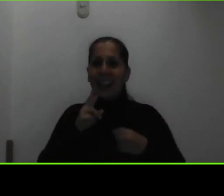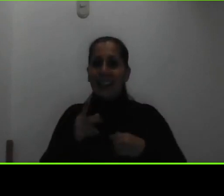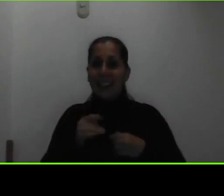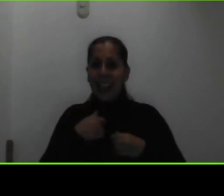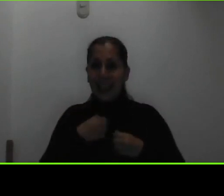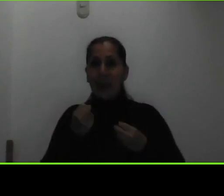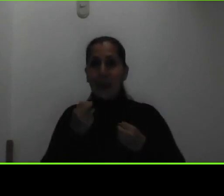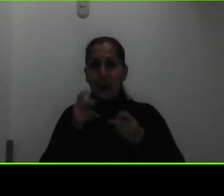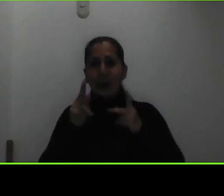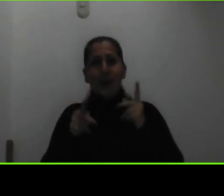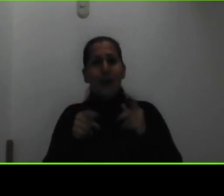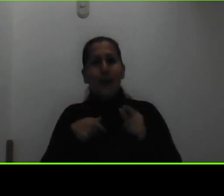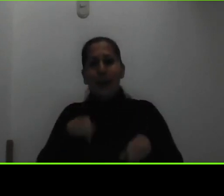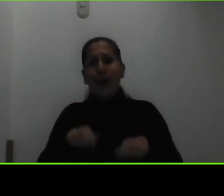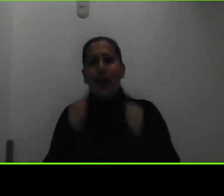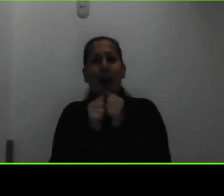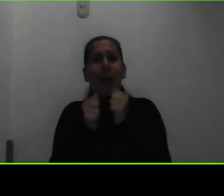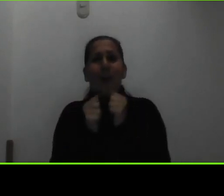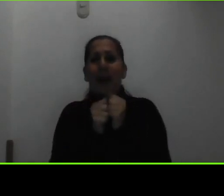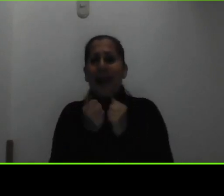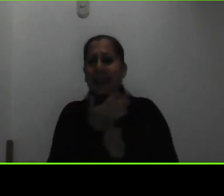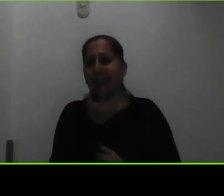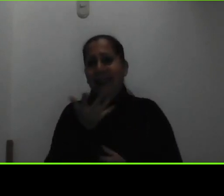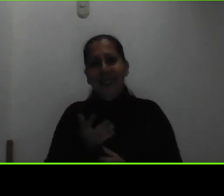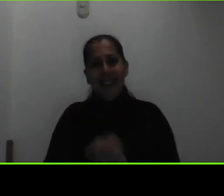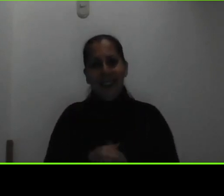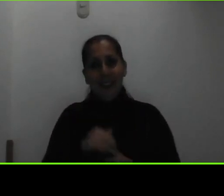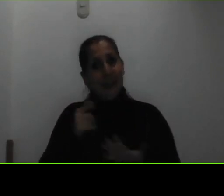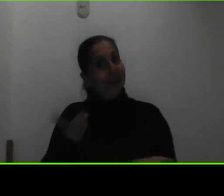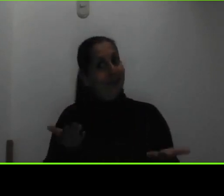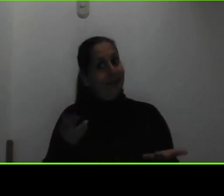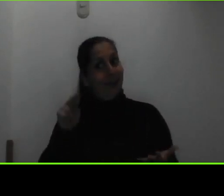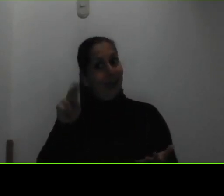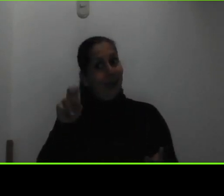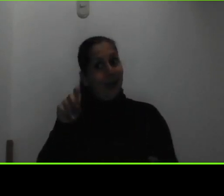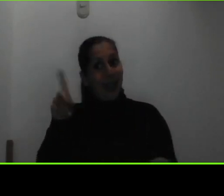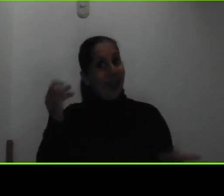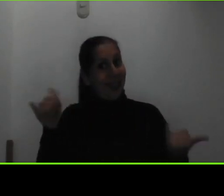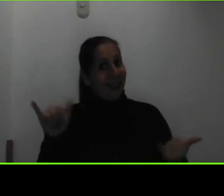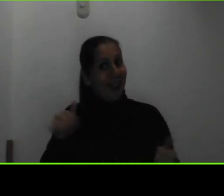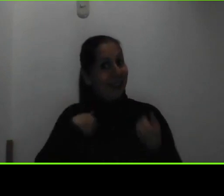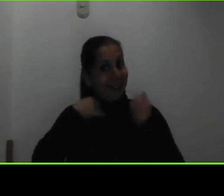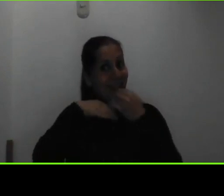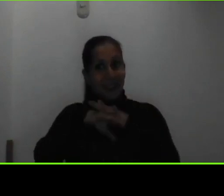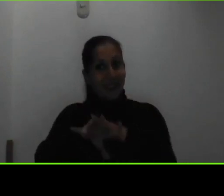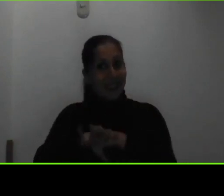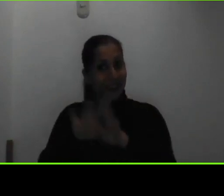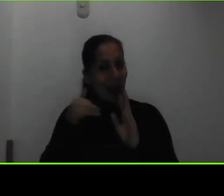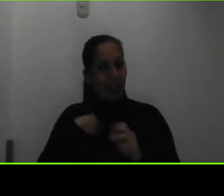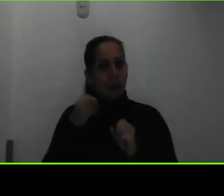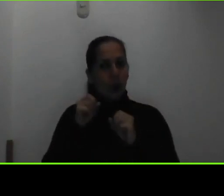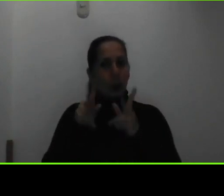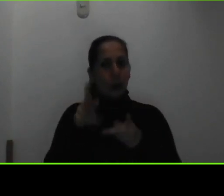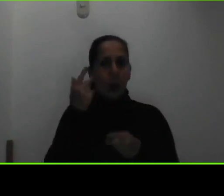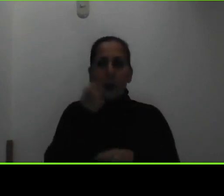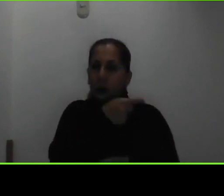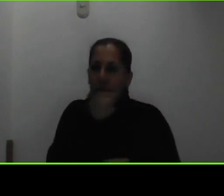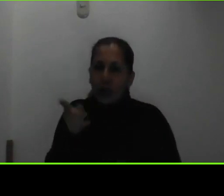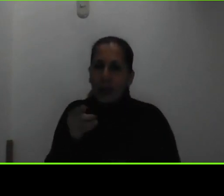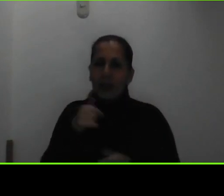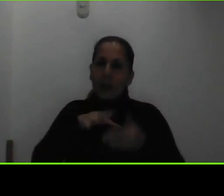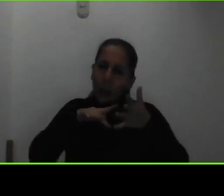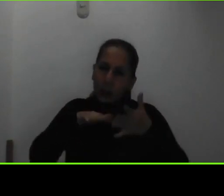personas acompañándonos y bueno esta es la UNED siendo inclusiva y siendo una oportunidad para ustedes en sus estudios